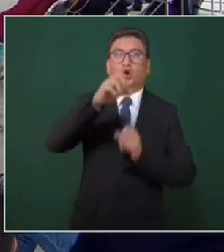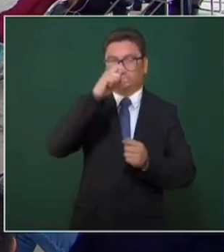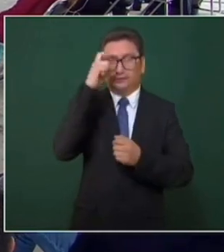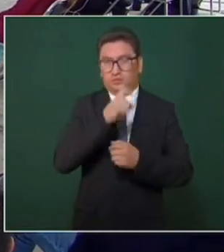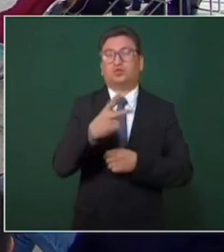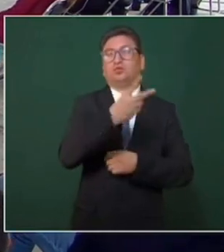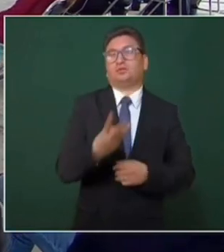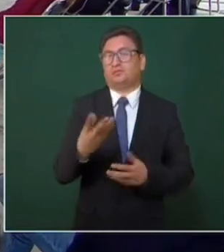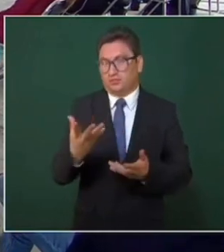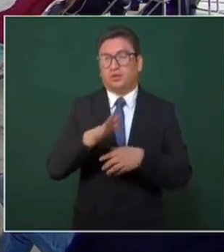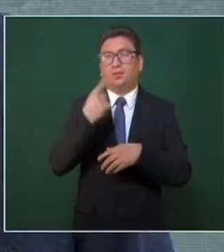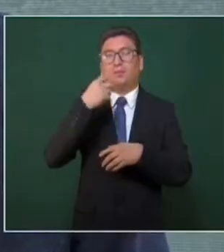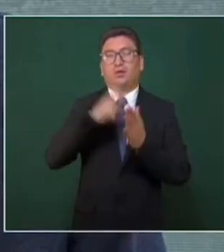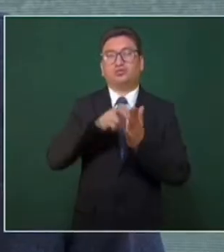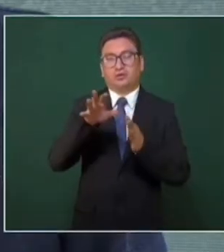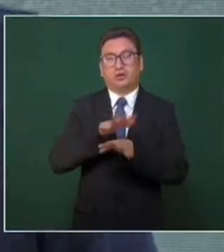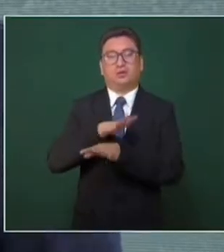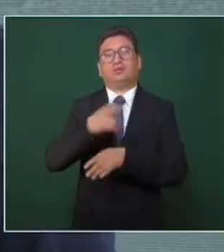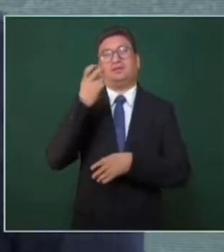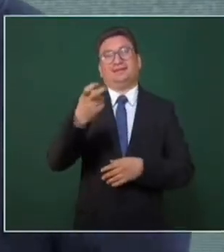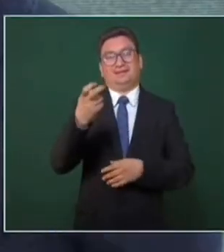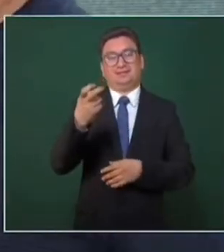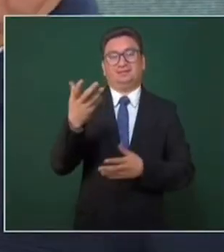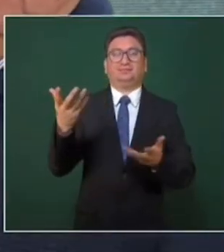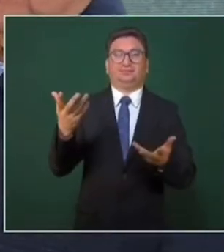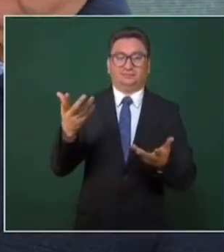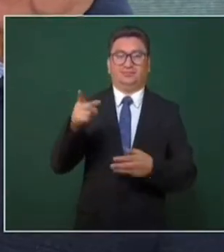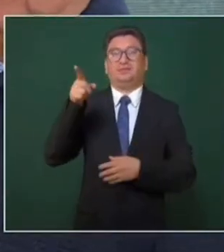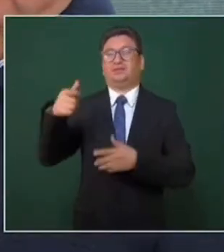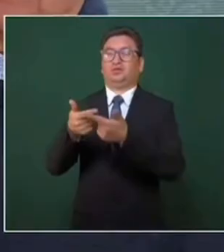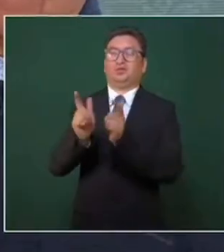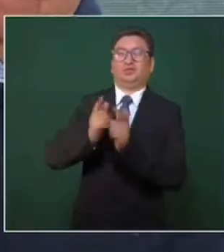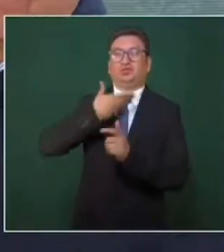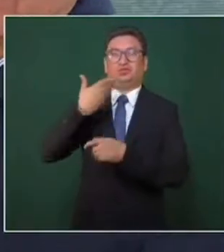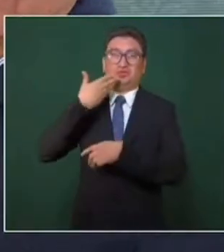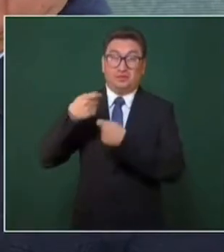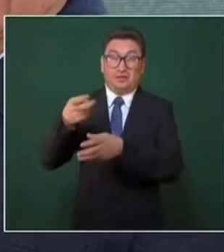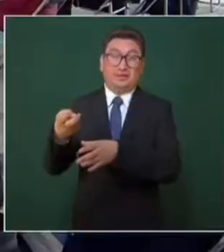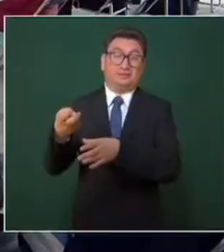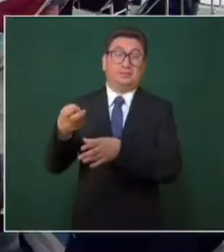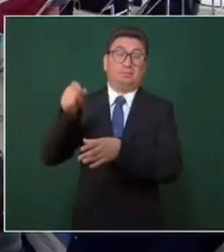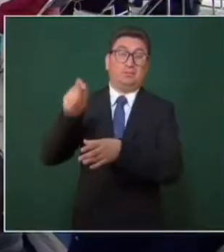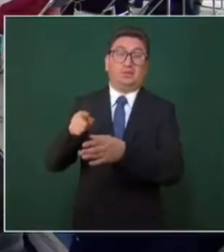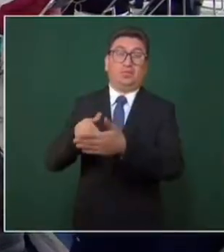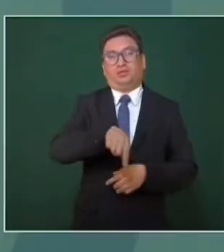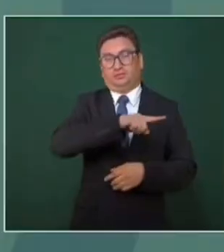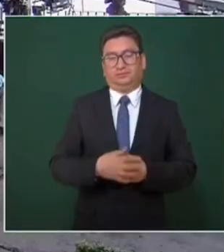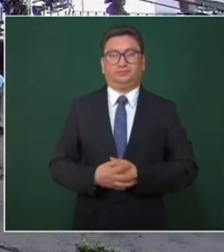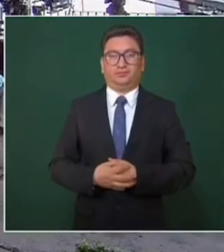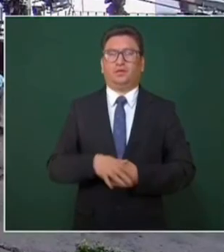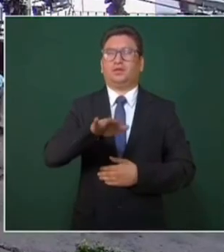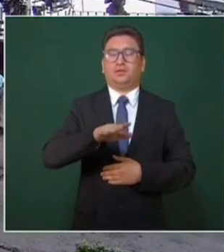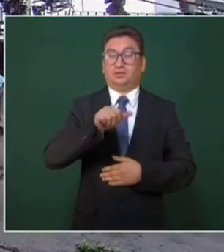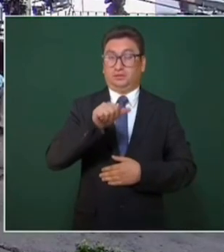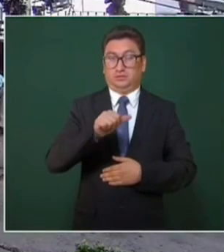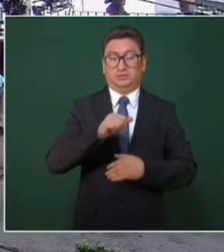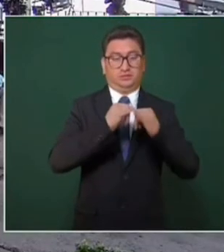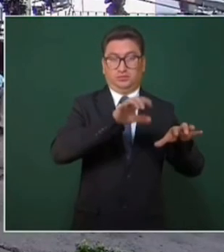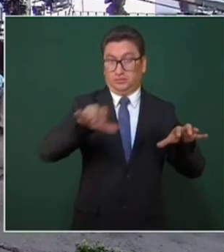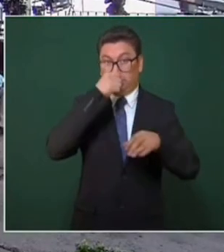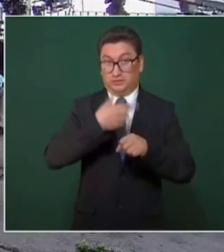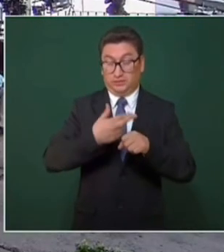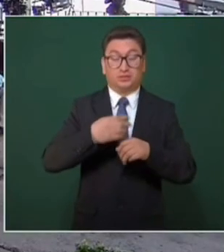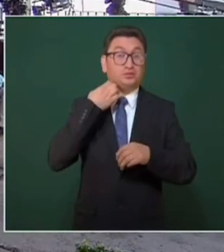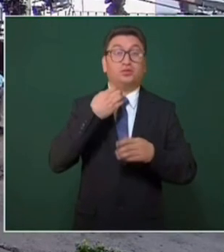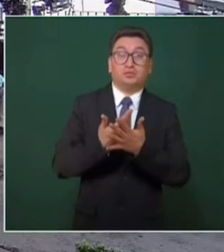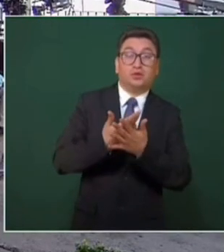porque son dos terceras partes para hacer una reforma constitucional. Y ahí, el bloque conservador no deja pasar nada. En el caso de estos 16 organismos y la Secretaría de Ejecutivo,